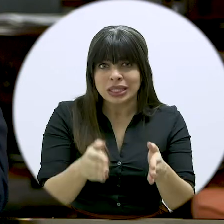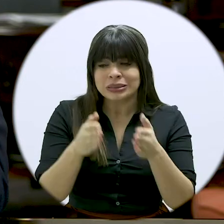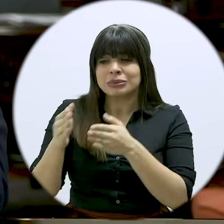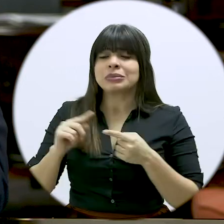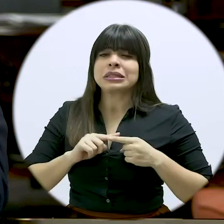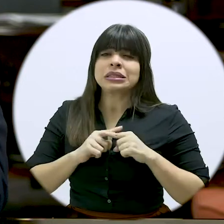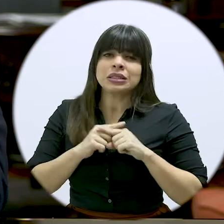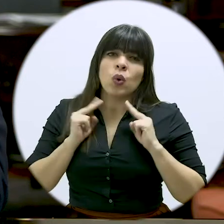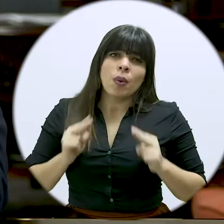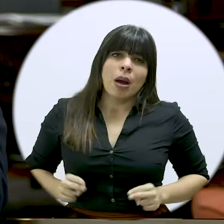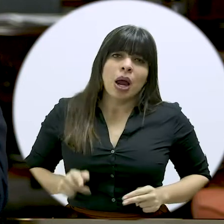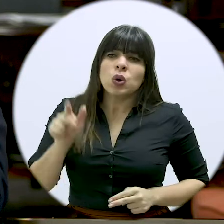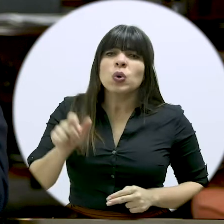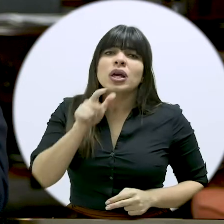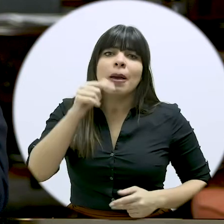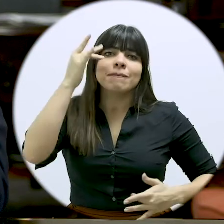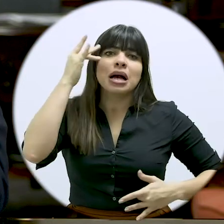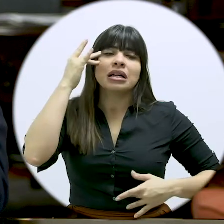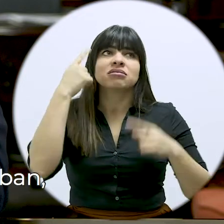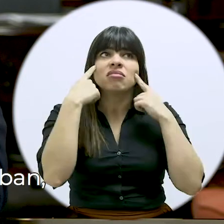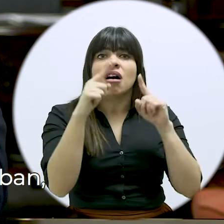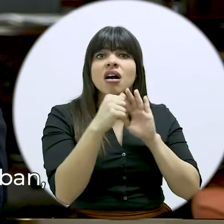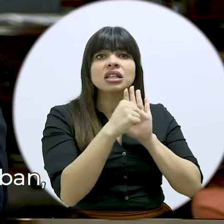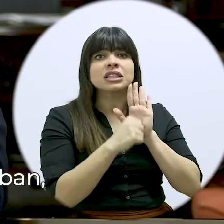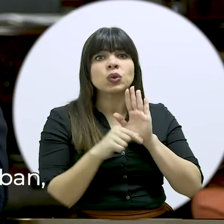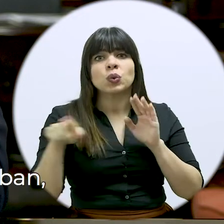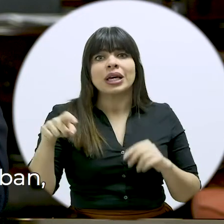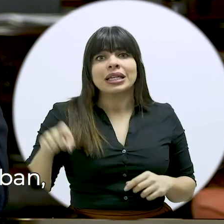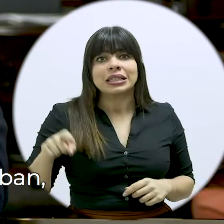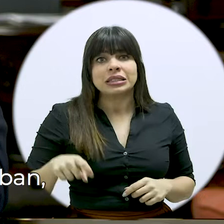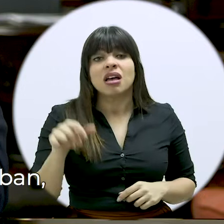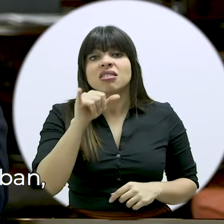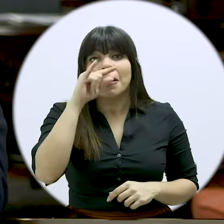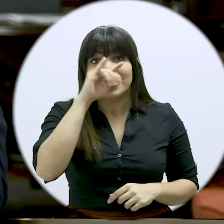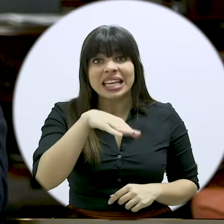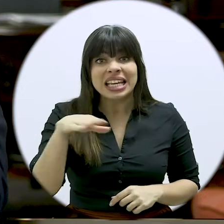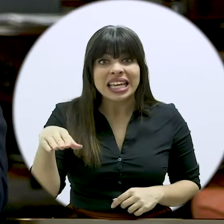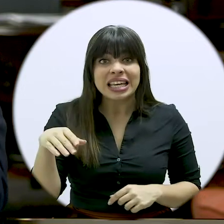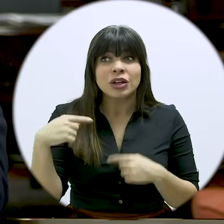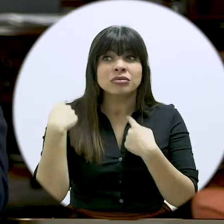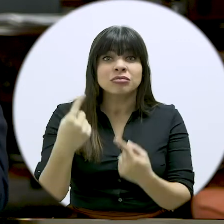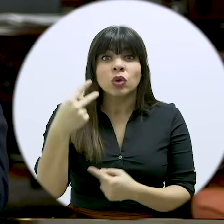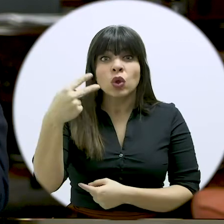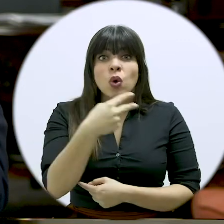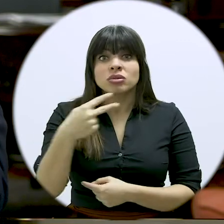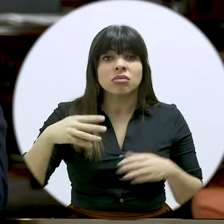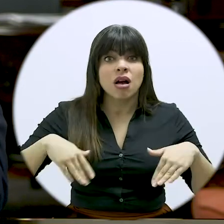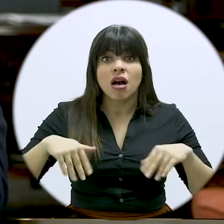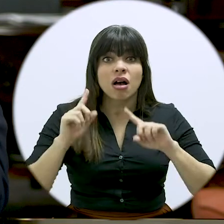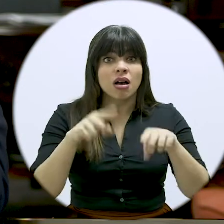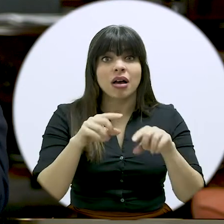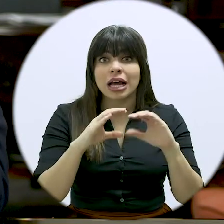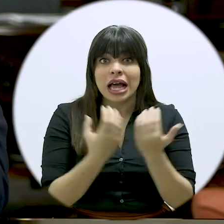sector turismo, hasta el dolor humano de pacientes que no recibieron la cirugía que necesitaban, o los niños y niñas que llevan